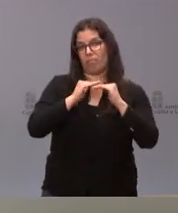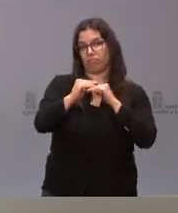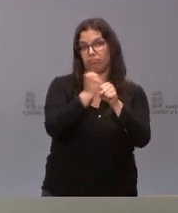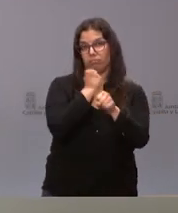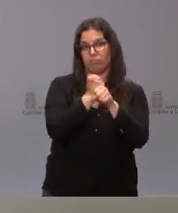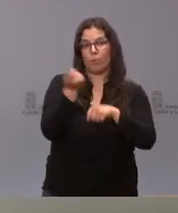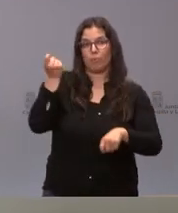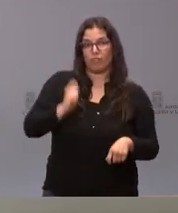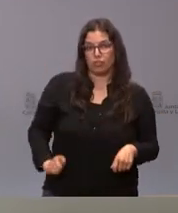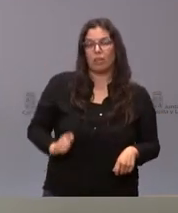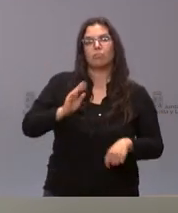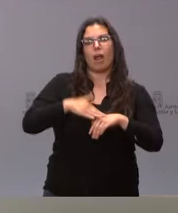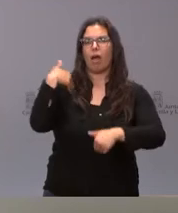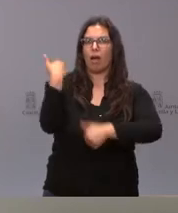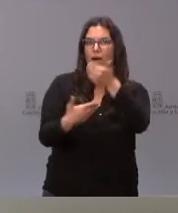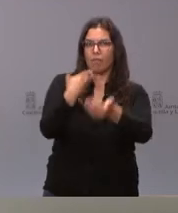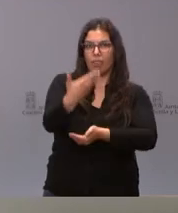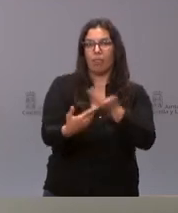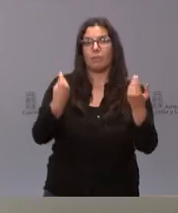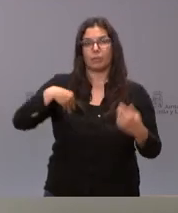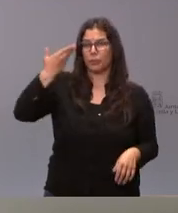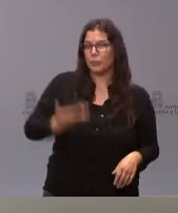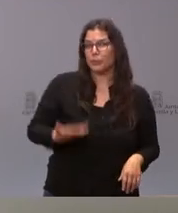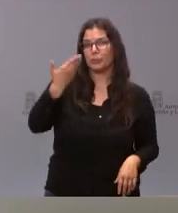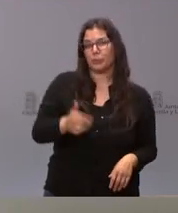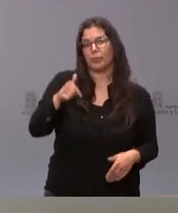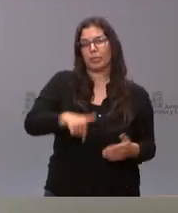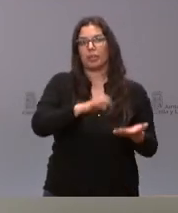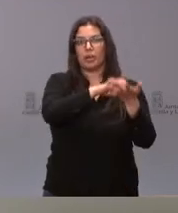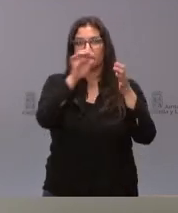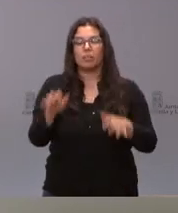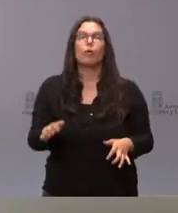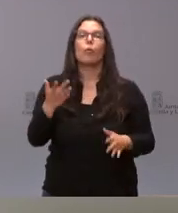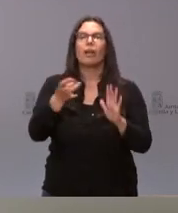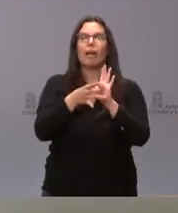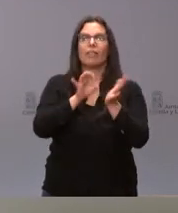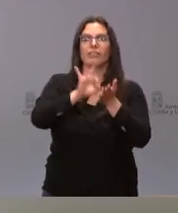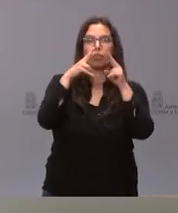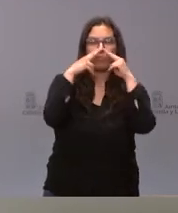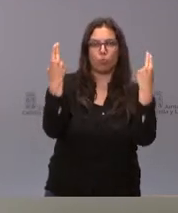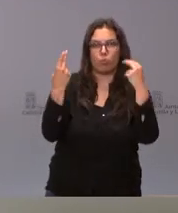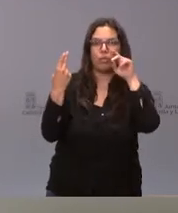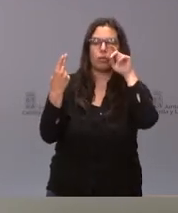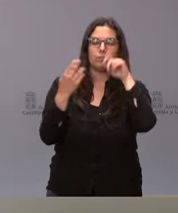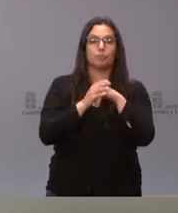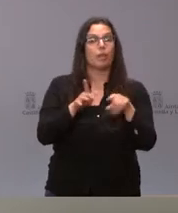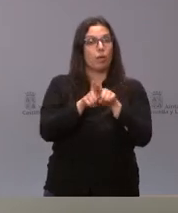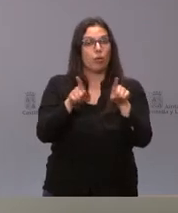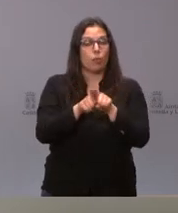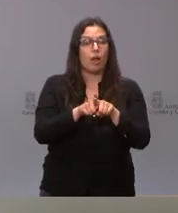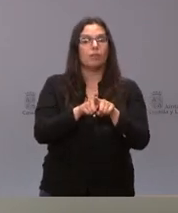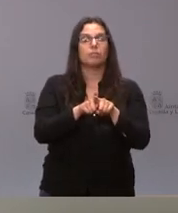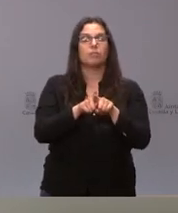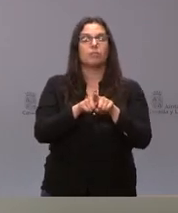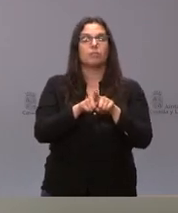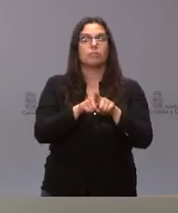profesionales y seguir avanzando en algo que es esencial a esta comunidad autónoma, que es la calidad en los servicios públicos. No en vano, como ven ustedes, aparte de la